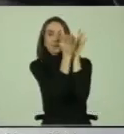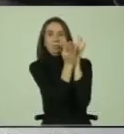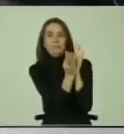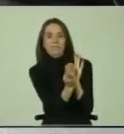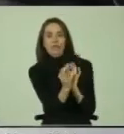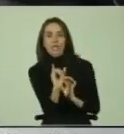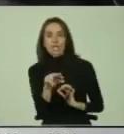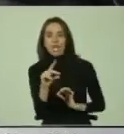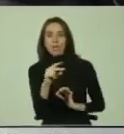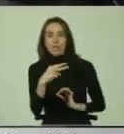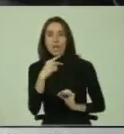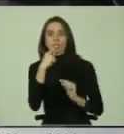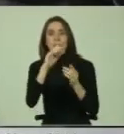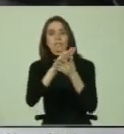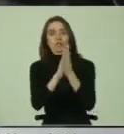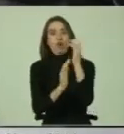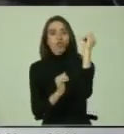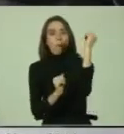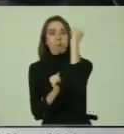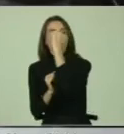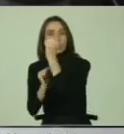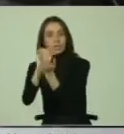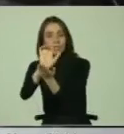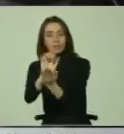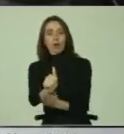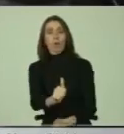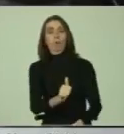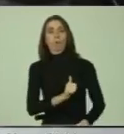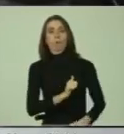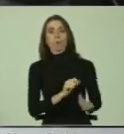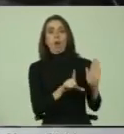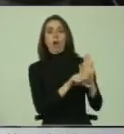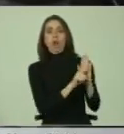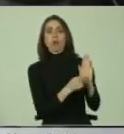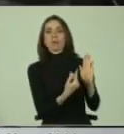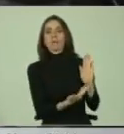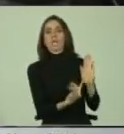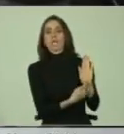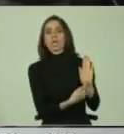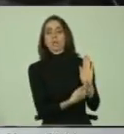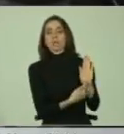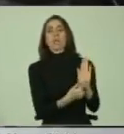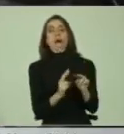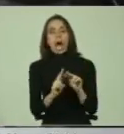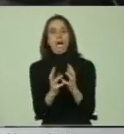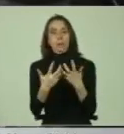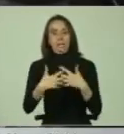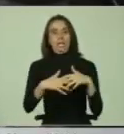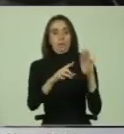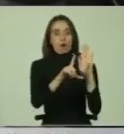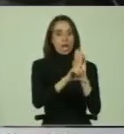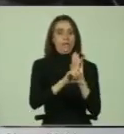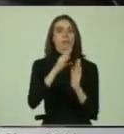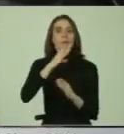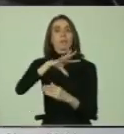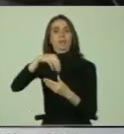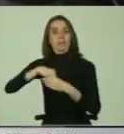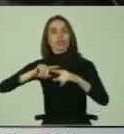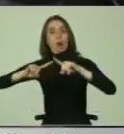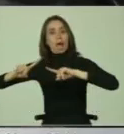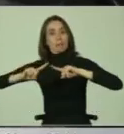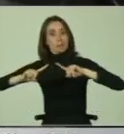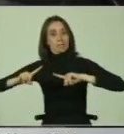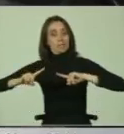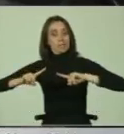instó a todos los poderes del Estado a cumplir la normativa vigente y generar mecanismos legales y administrativos que